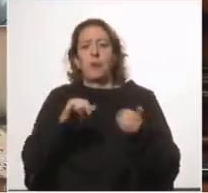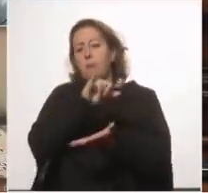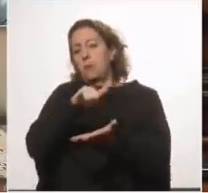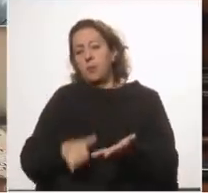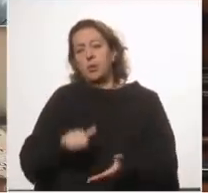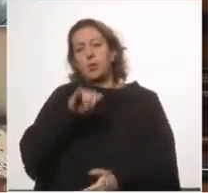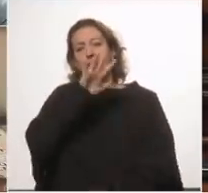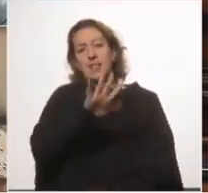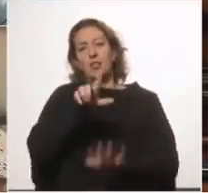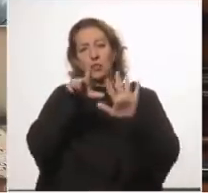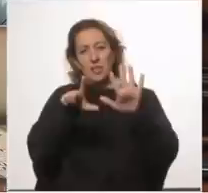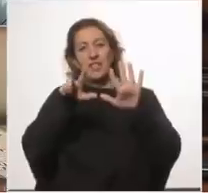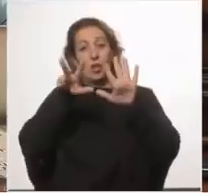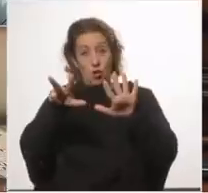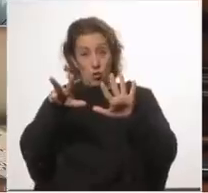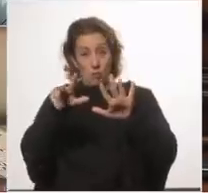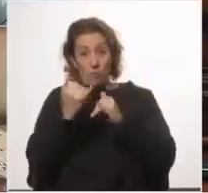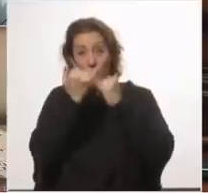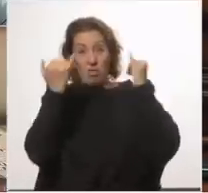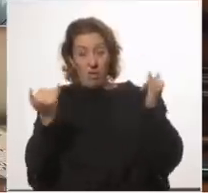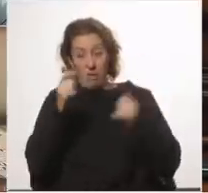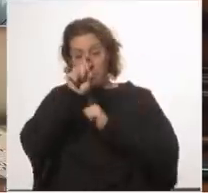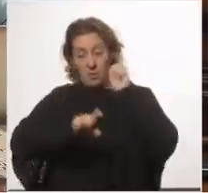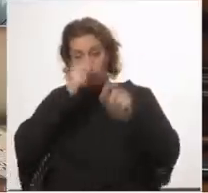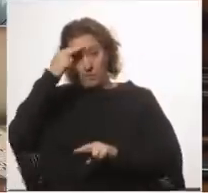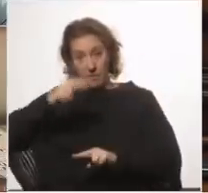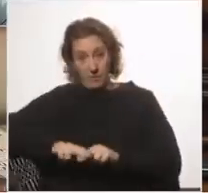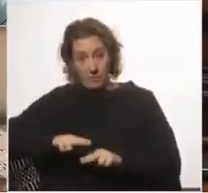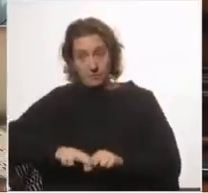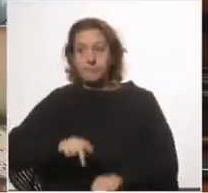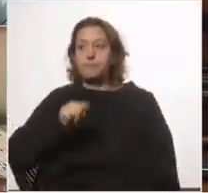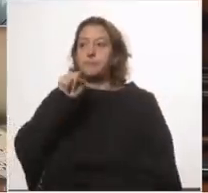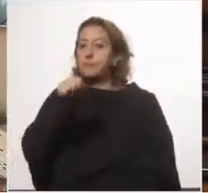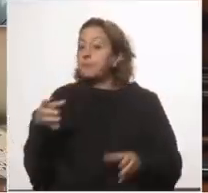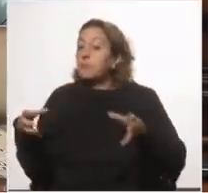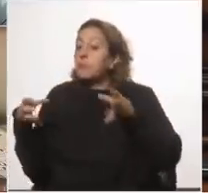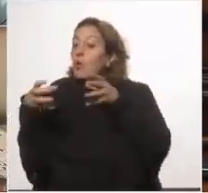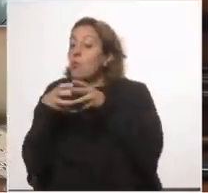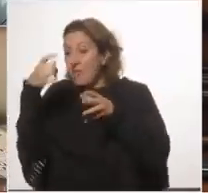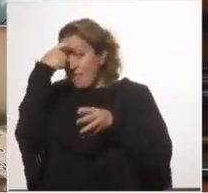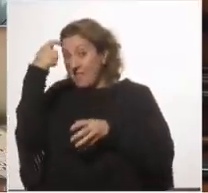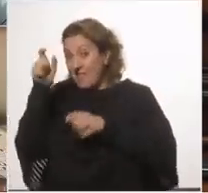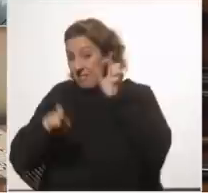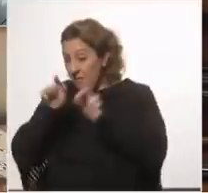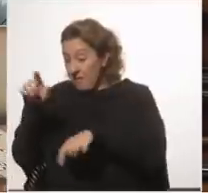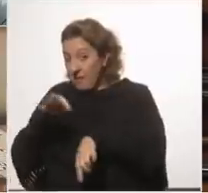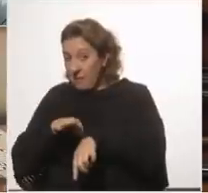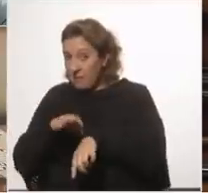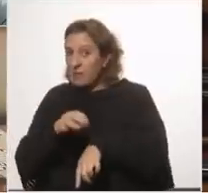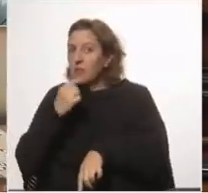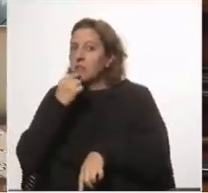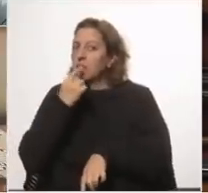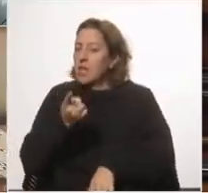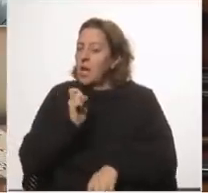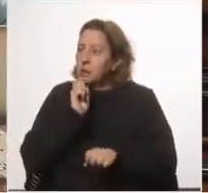578 casos diarios. Allí la comunidad científica, como lo voy a decir inmediatamente, alerta de que debíamos volver a los 200.